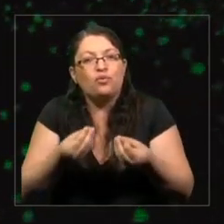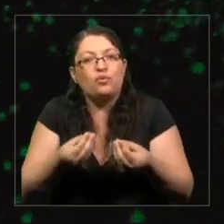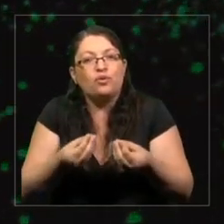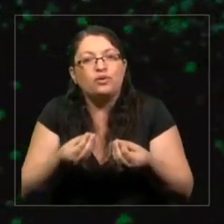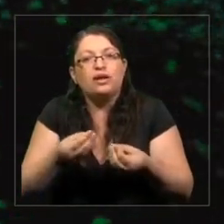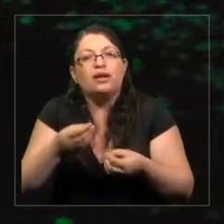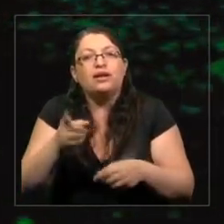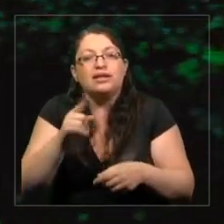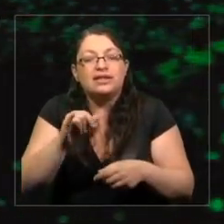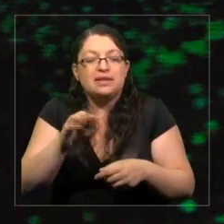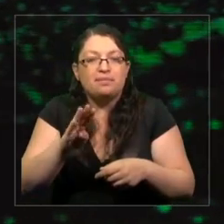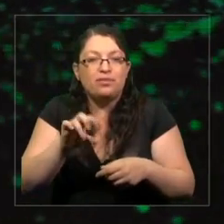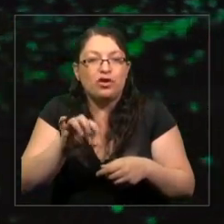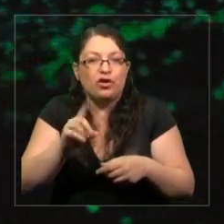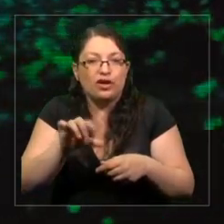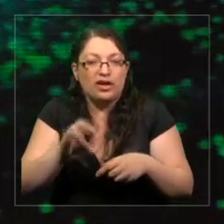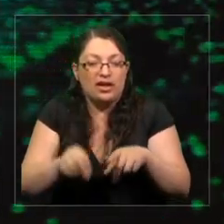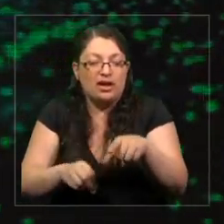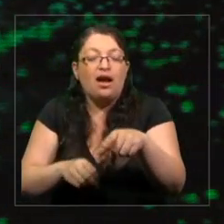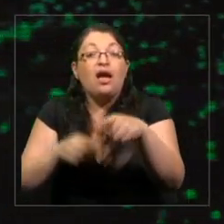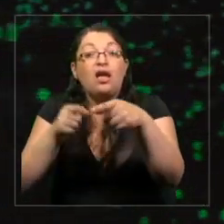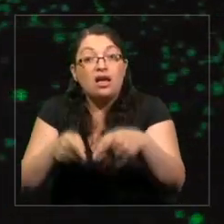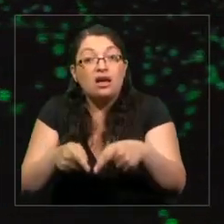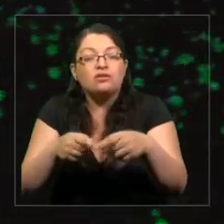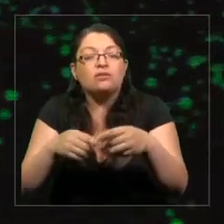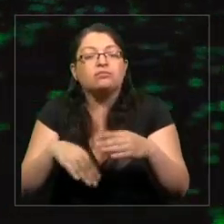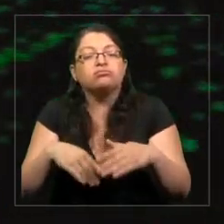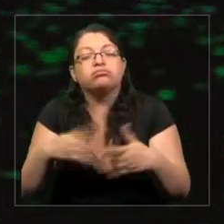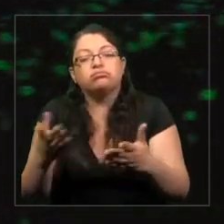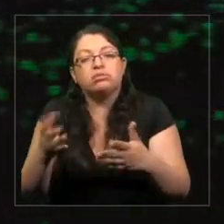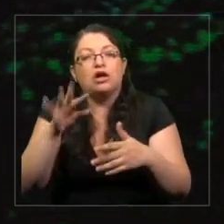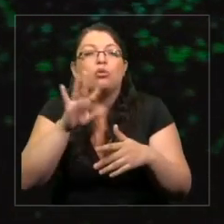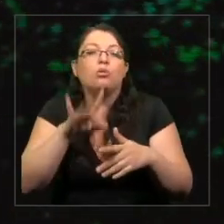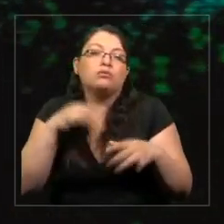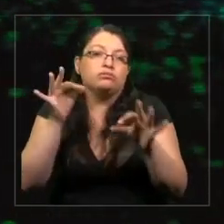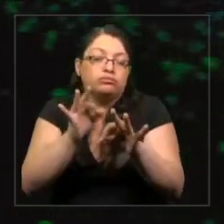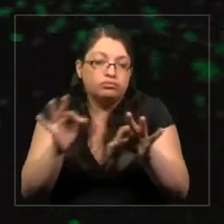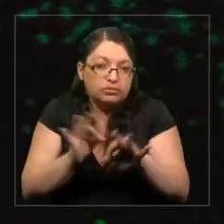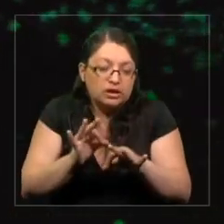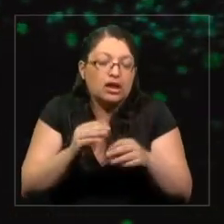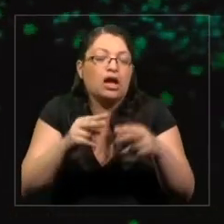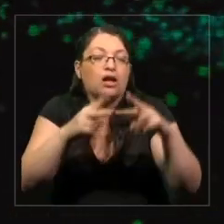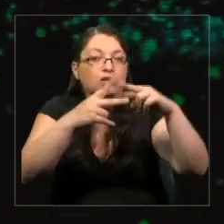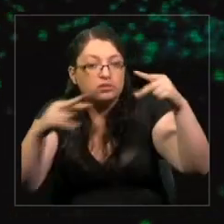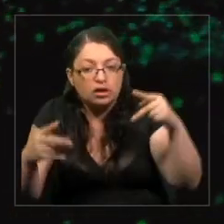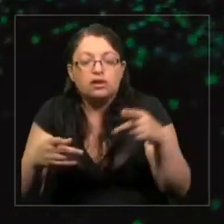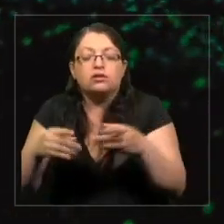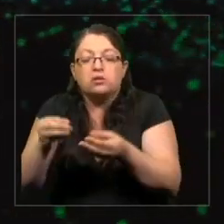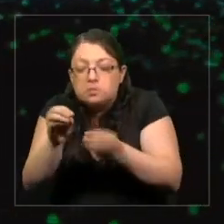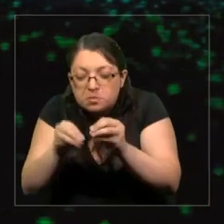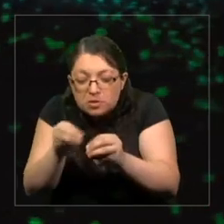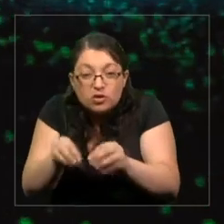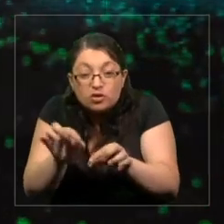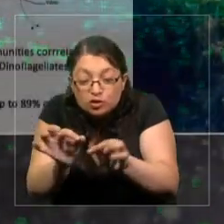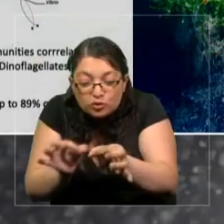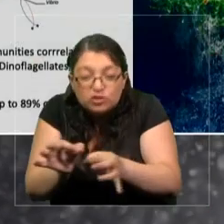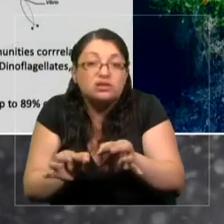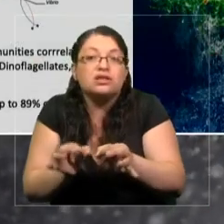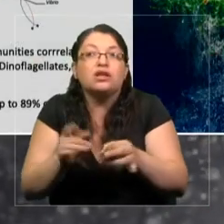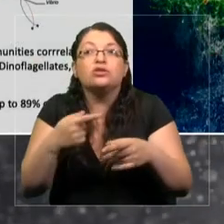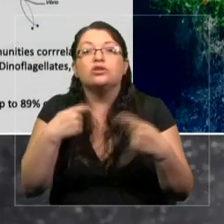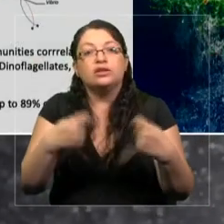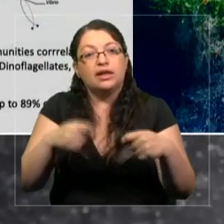luego, más allá de la descripción de los organismos y los genes, tenemos estas novedades. Intentamos desarrollar